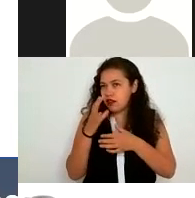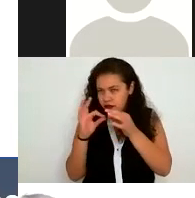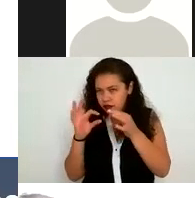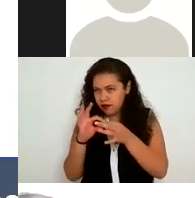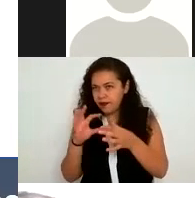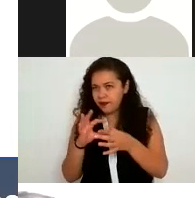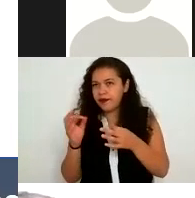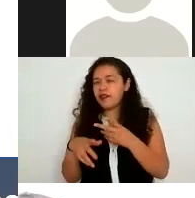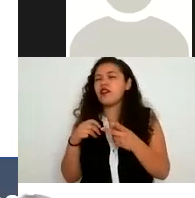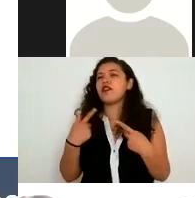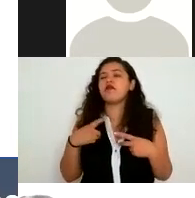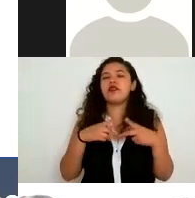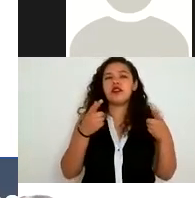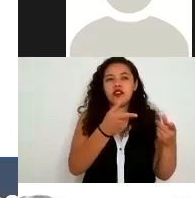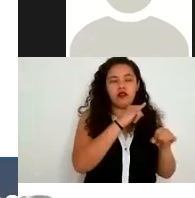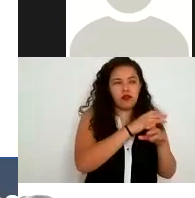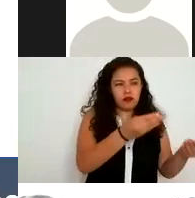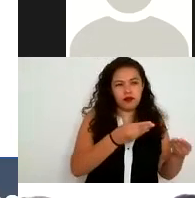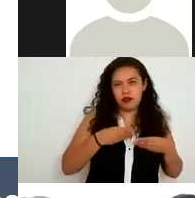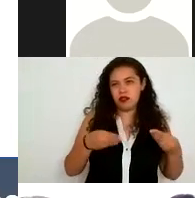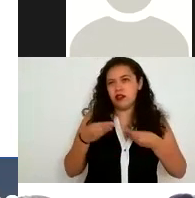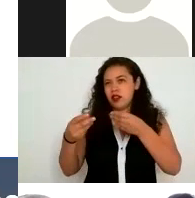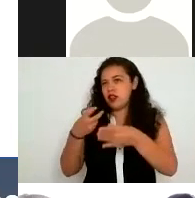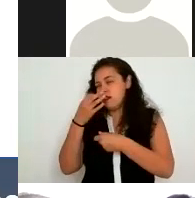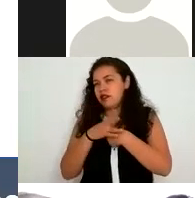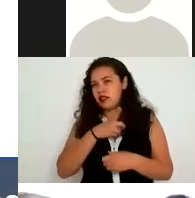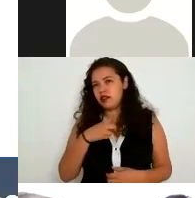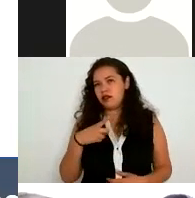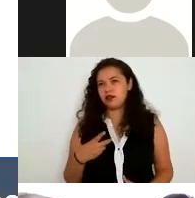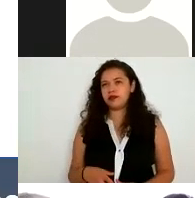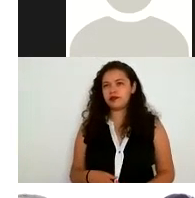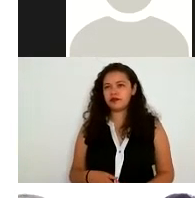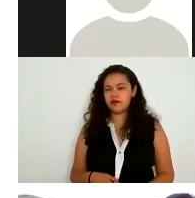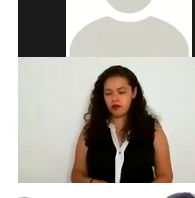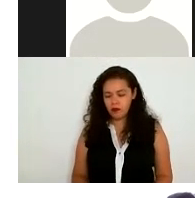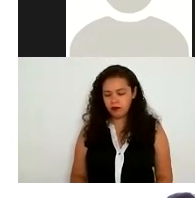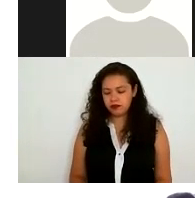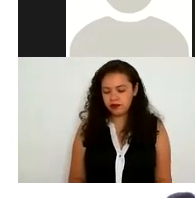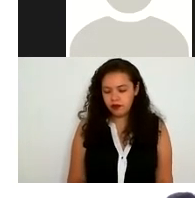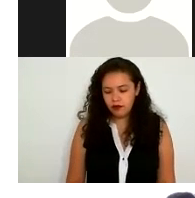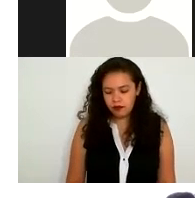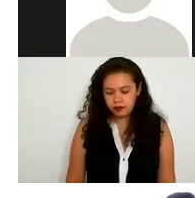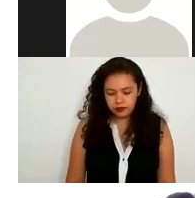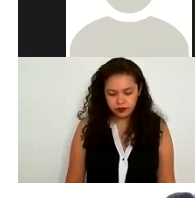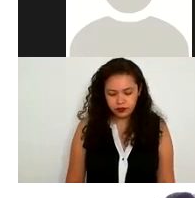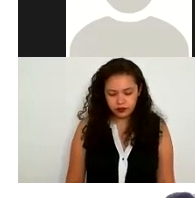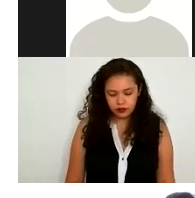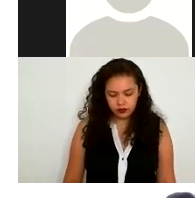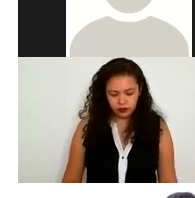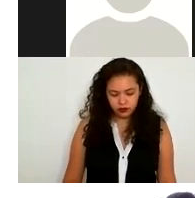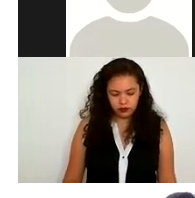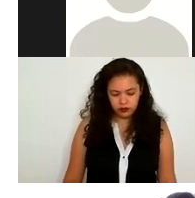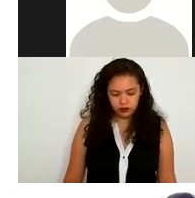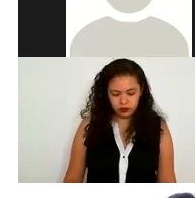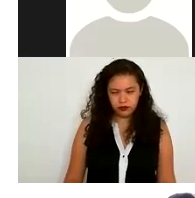se podría transferir la información todos estos casos pueden ser objeto de infracción y los bueno las multas son de 200 a